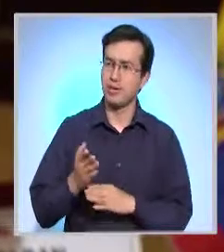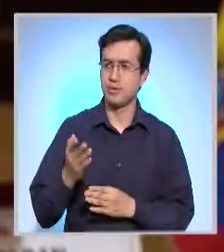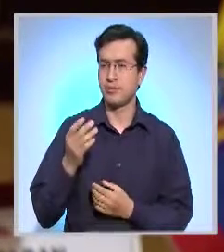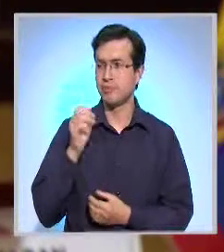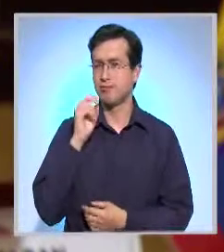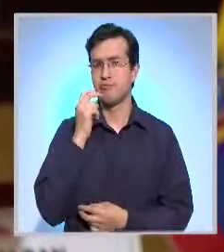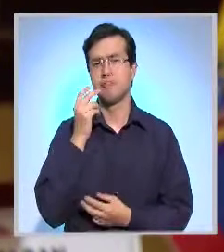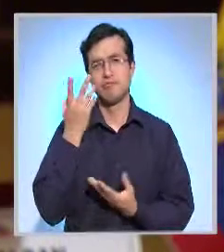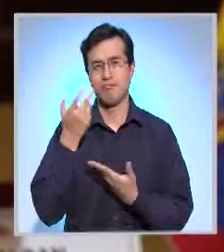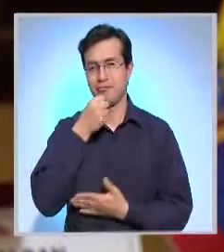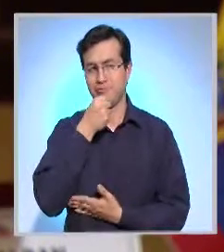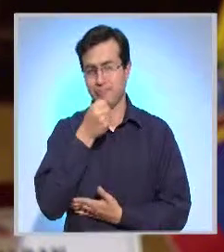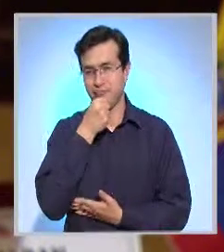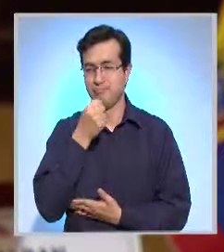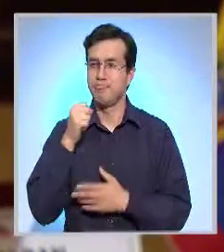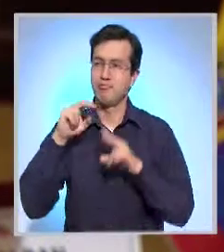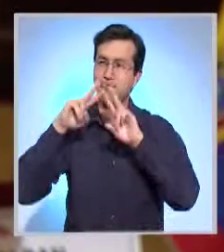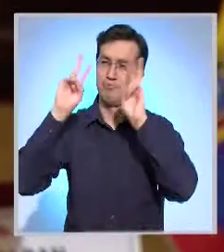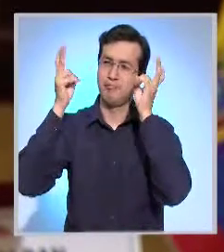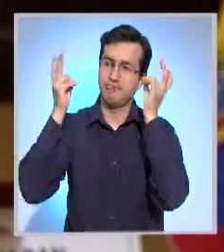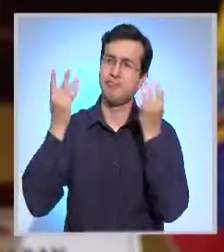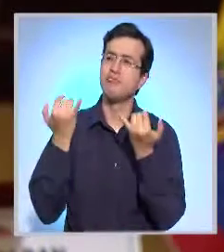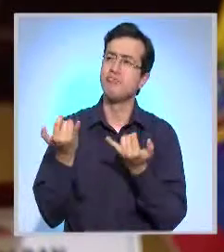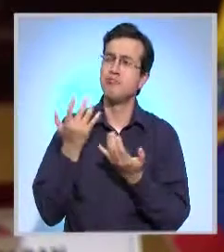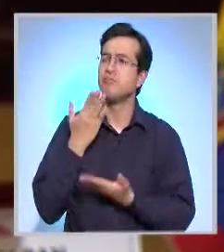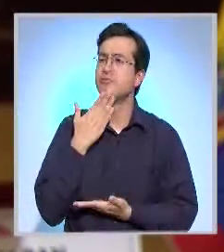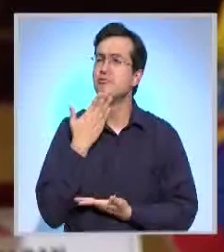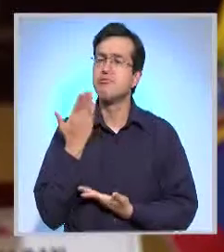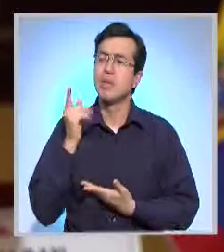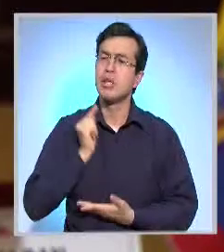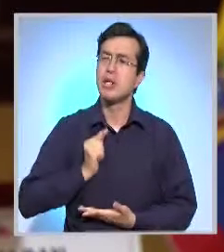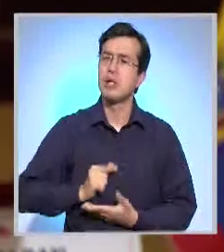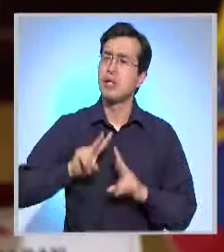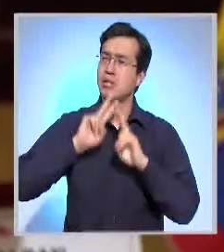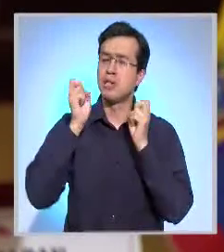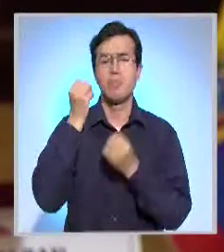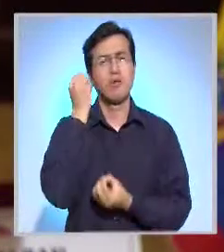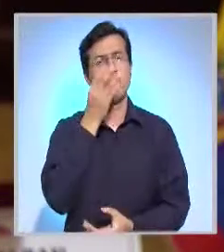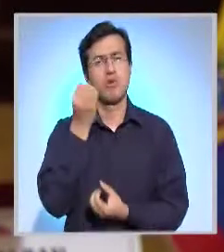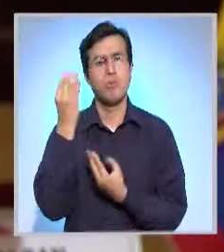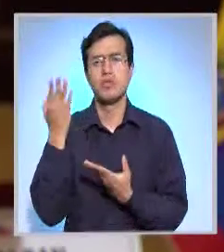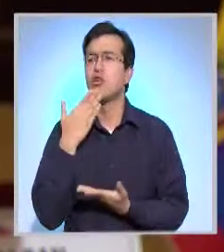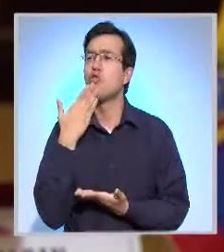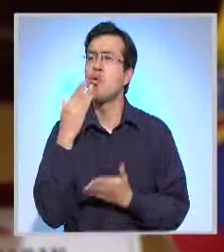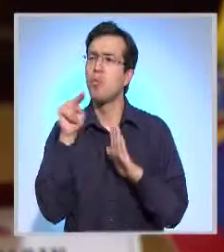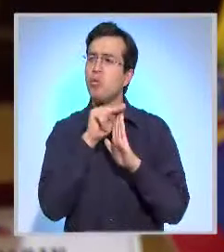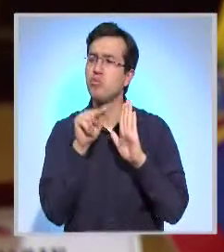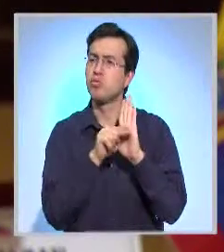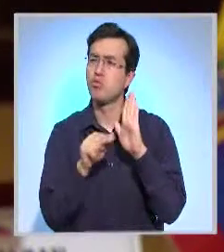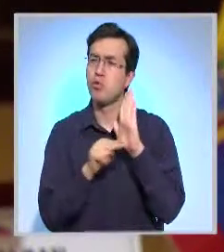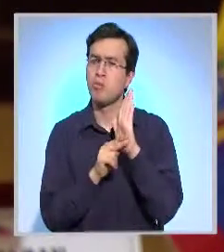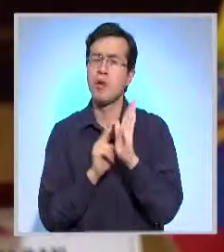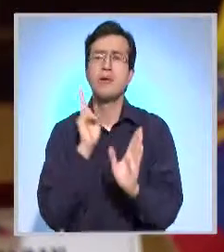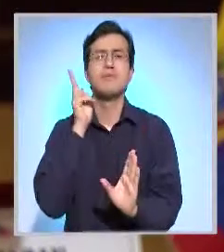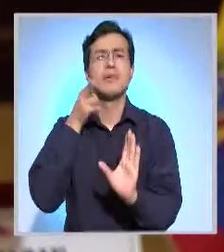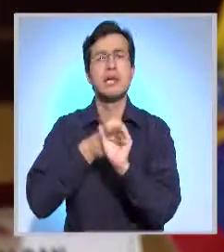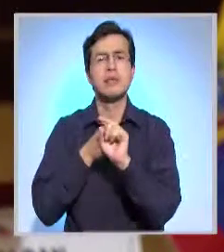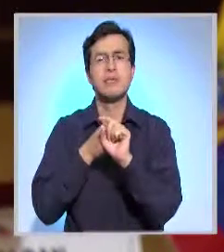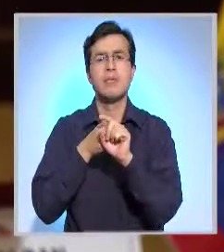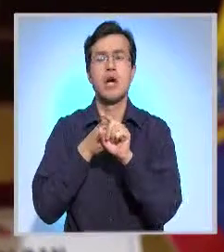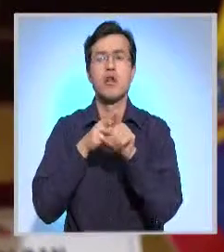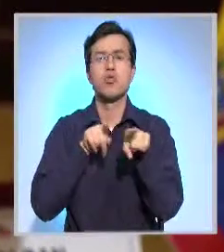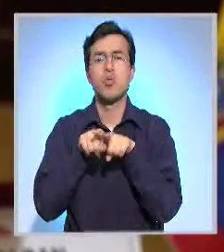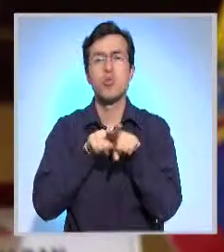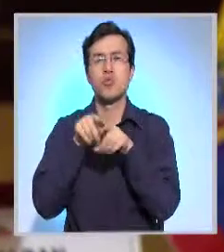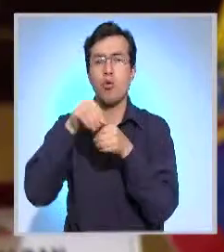presentación de esta entrevista, conocer un poco más de detalles sobre esta socialización de las bases para postular a los fondos concursables para este tipo